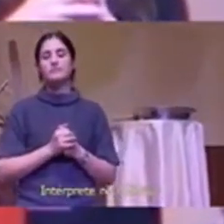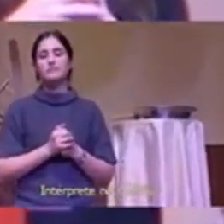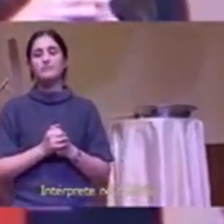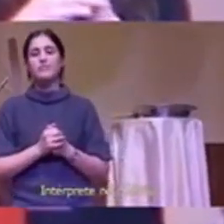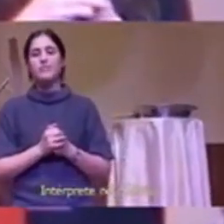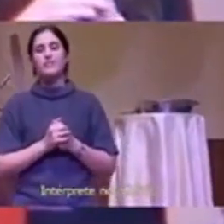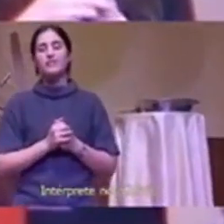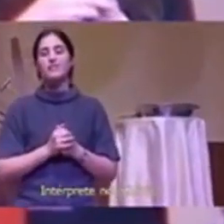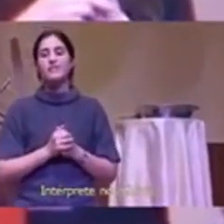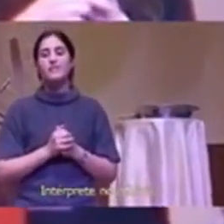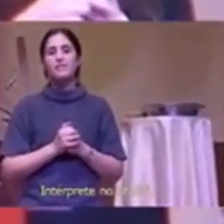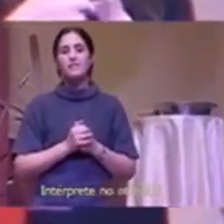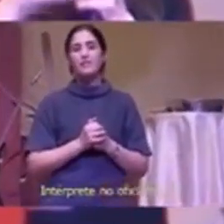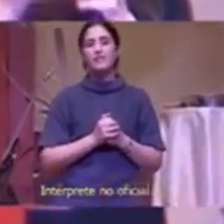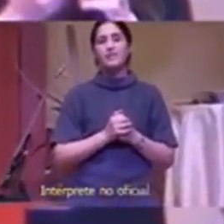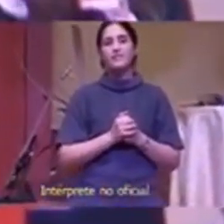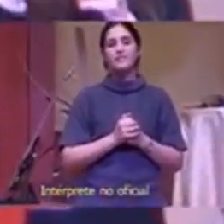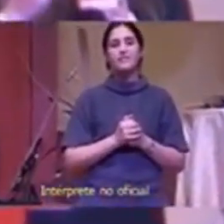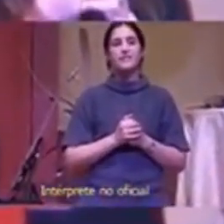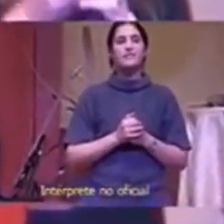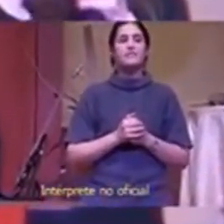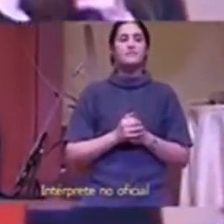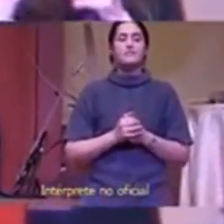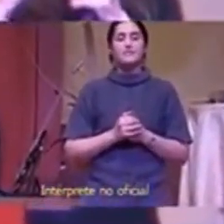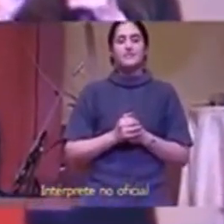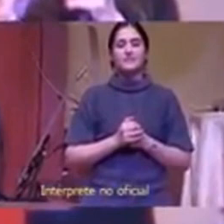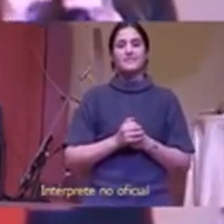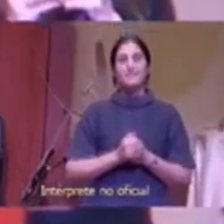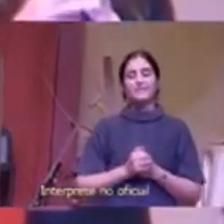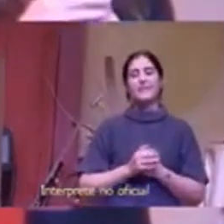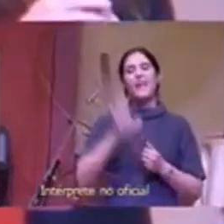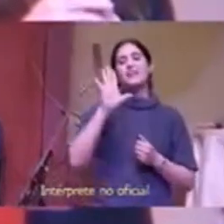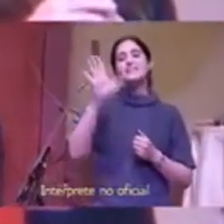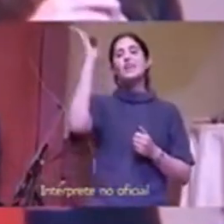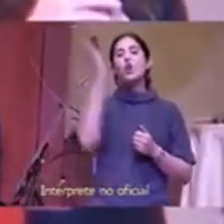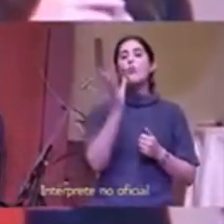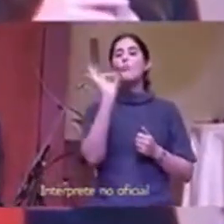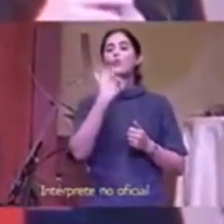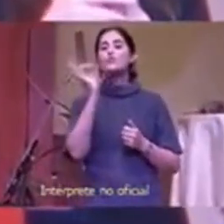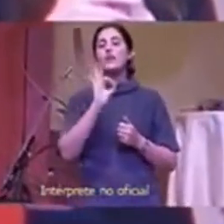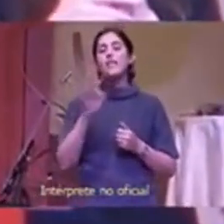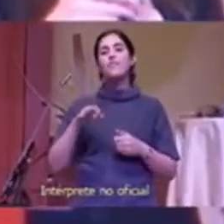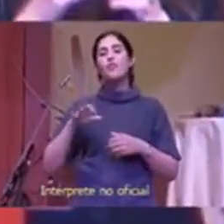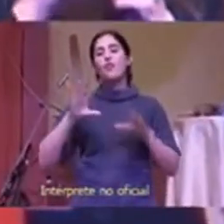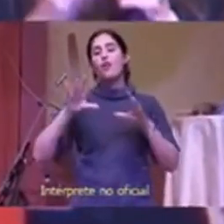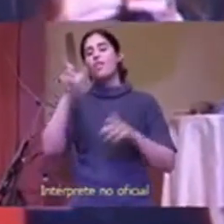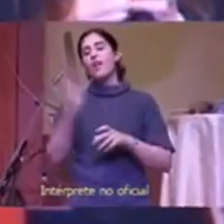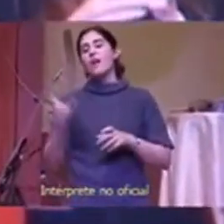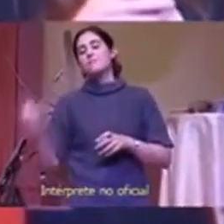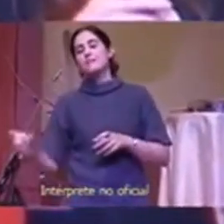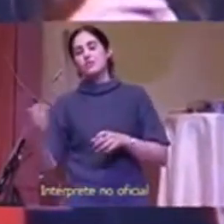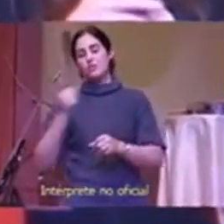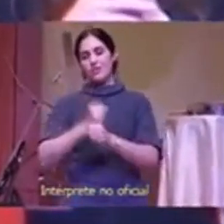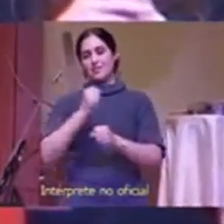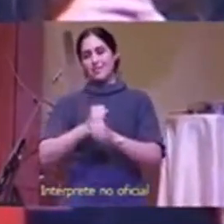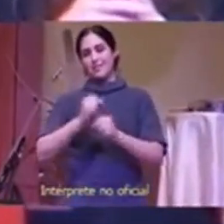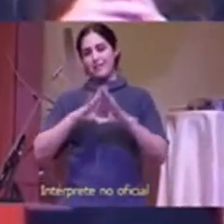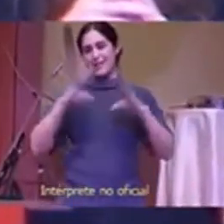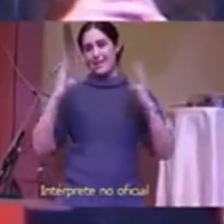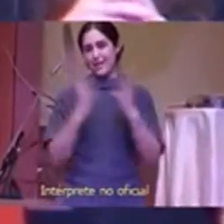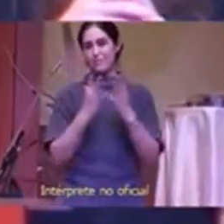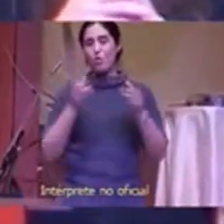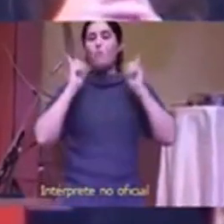% de la población del mundo son profesores